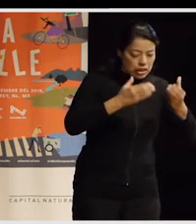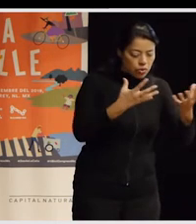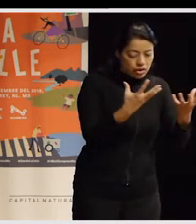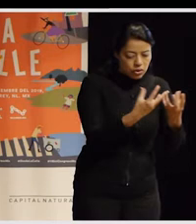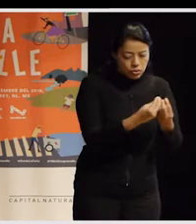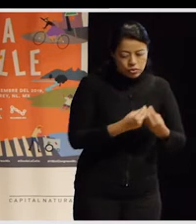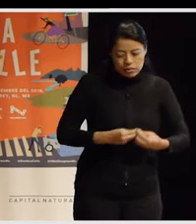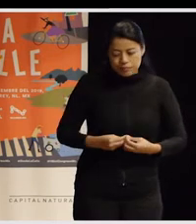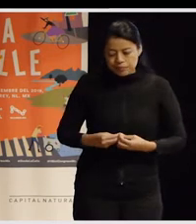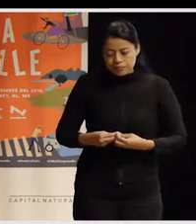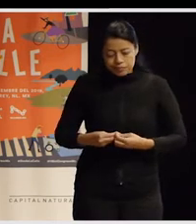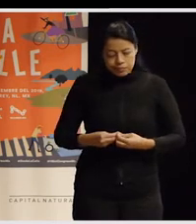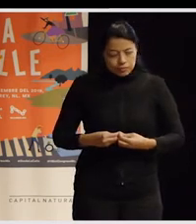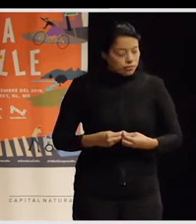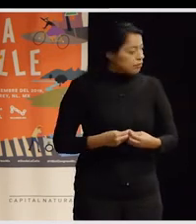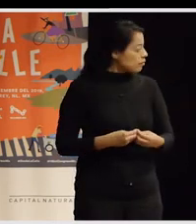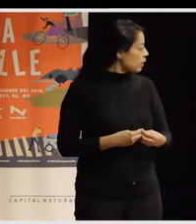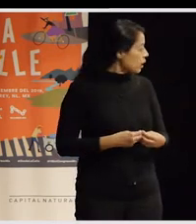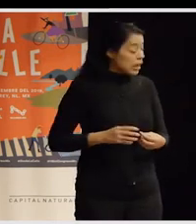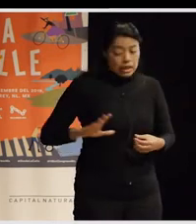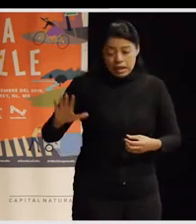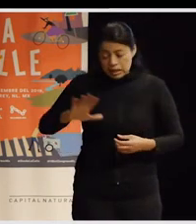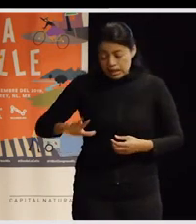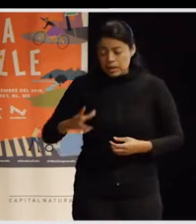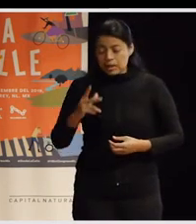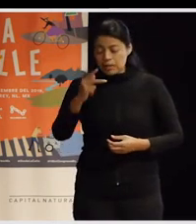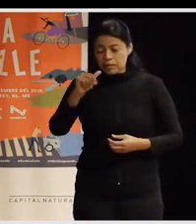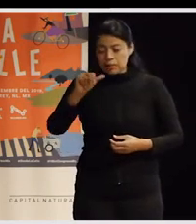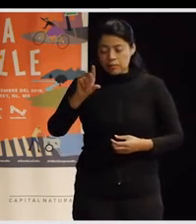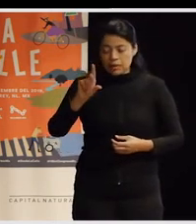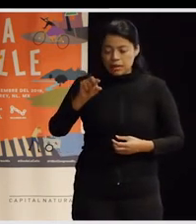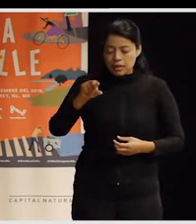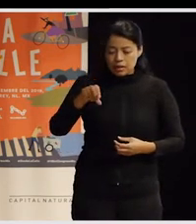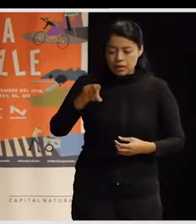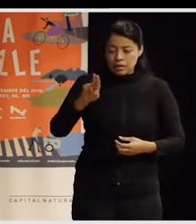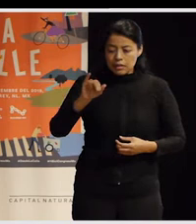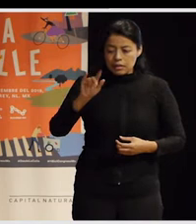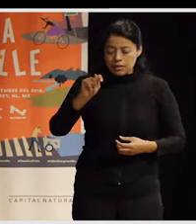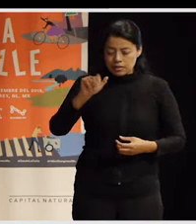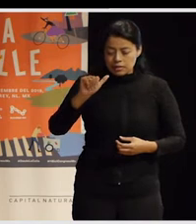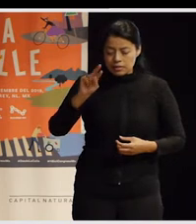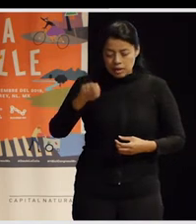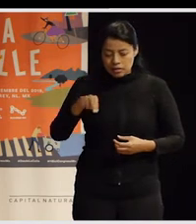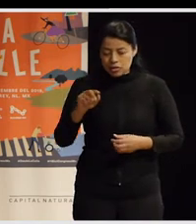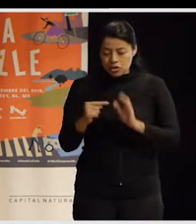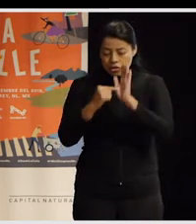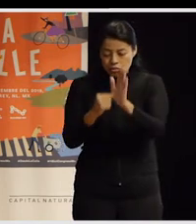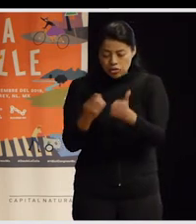A nosotras, cuando Coldo volvió de Pakistán, y nos enseñaba estos dibujos y todo el trabajo que habían hecho, nos recordaba muchísimo,